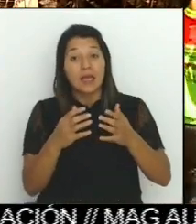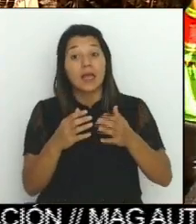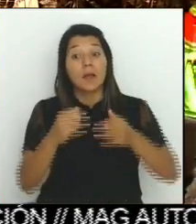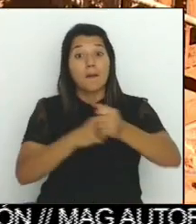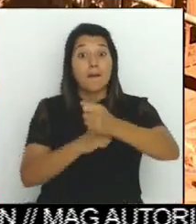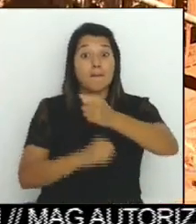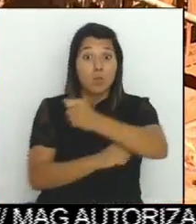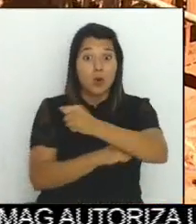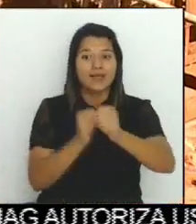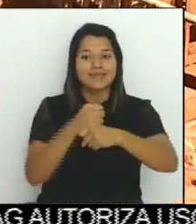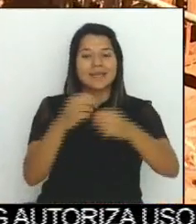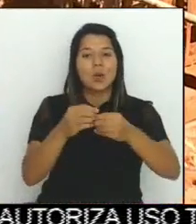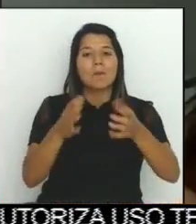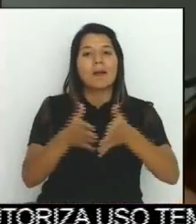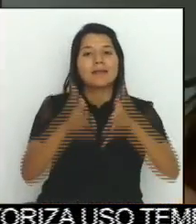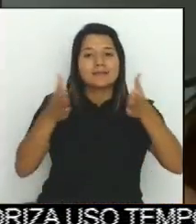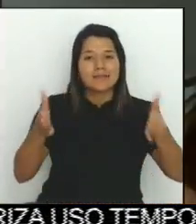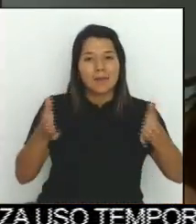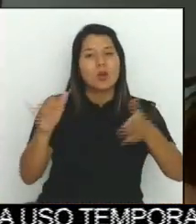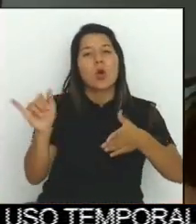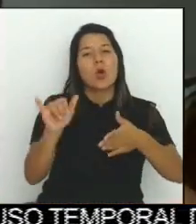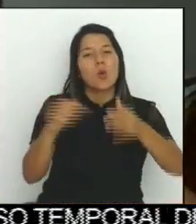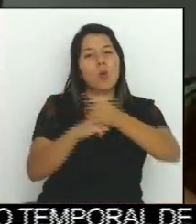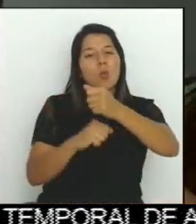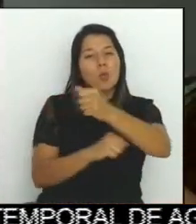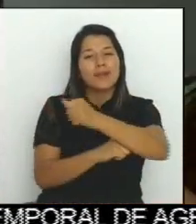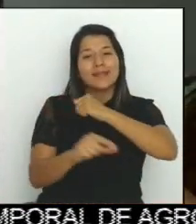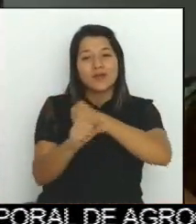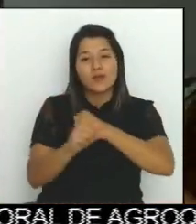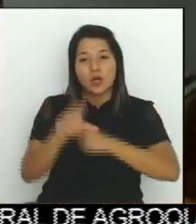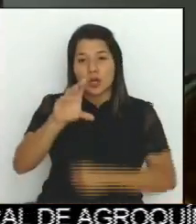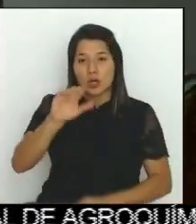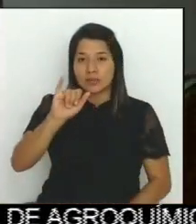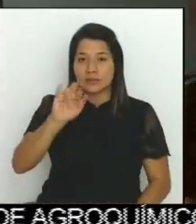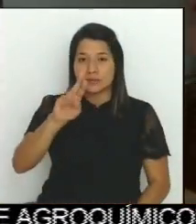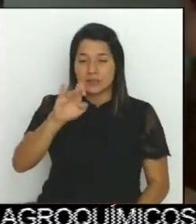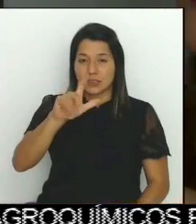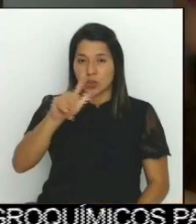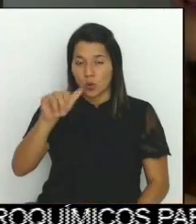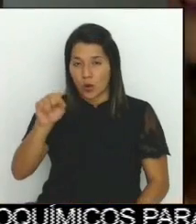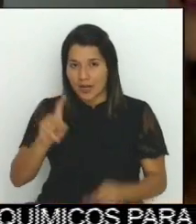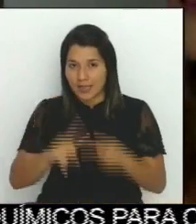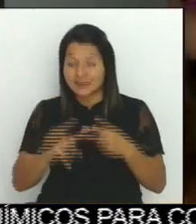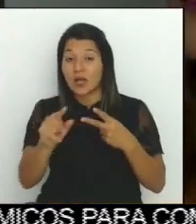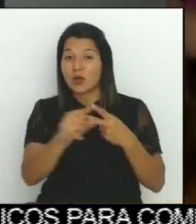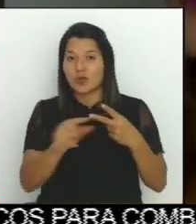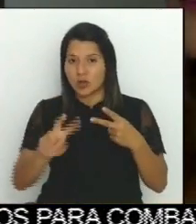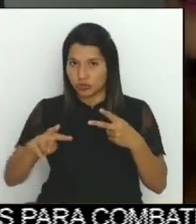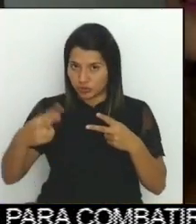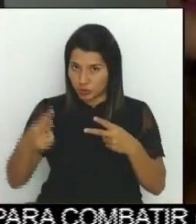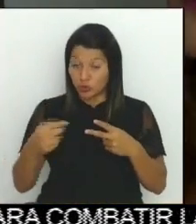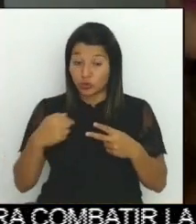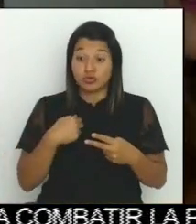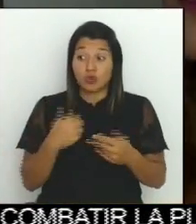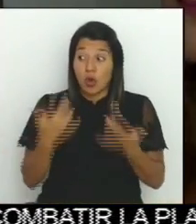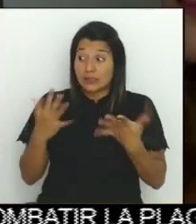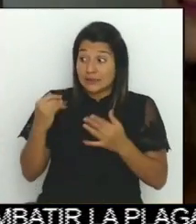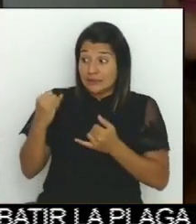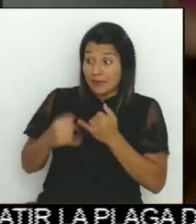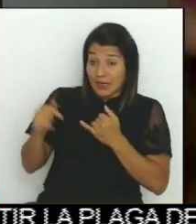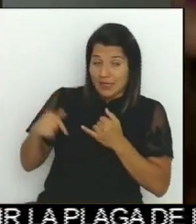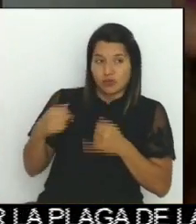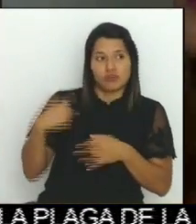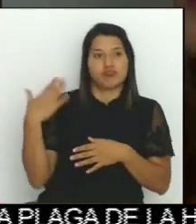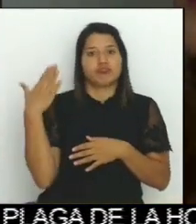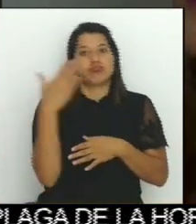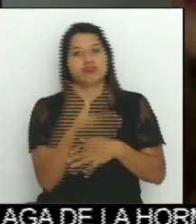Ciruelas o el de Río Segundo. De aquí me voy directo a ordenar que lo que es el Coyol salga, primero informando